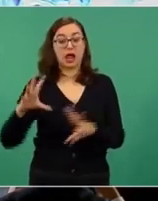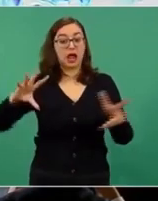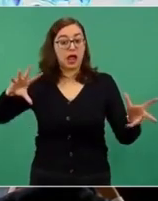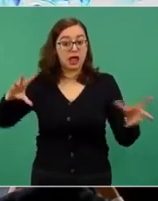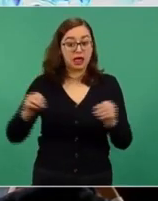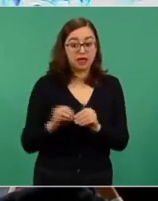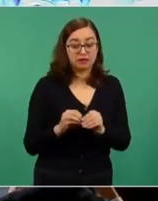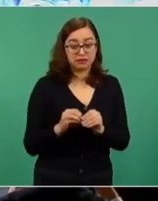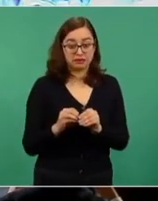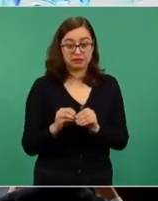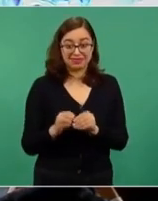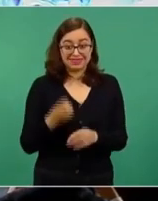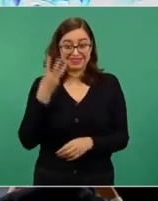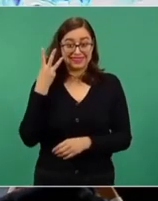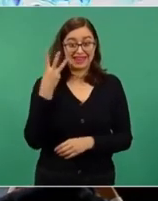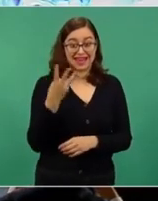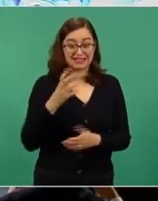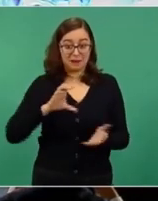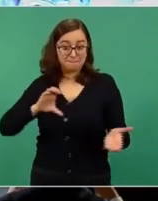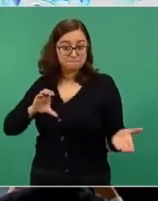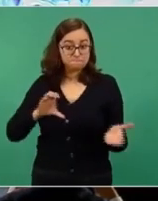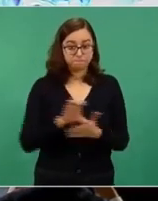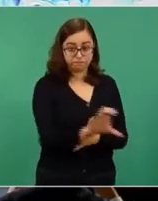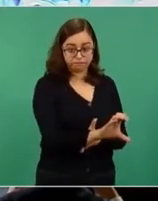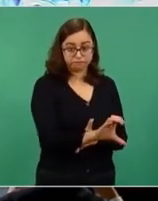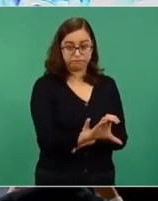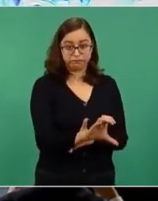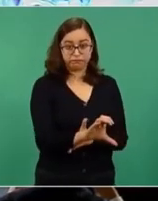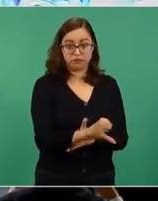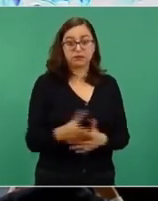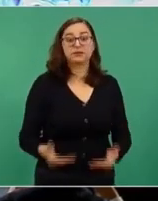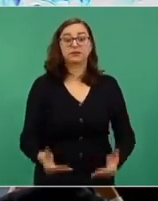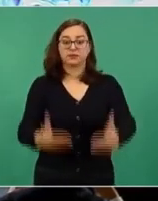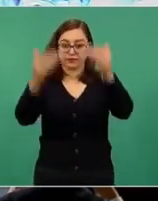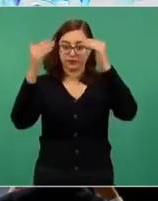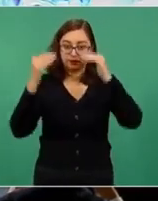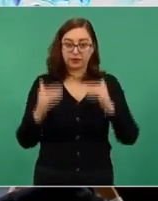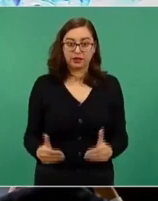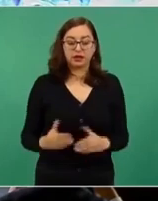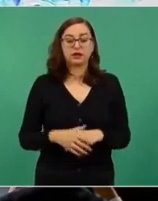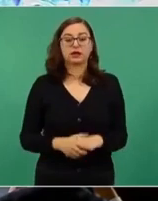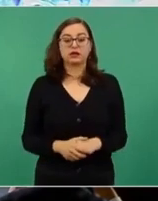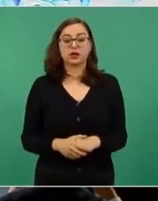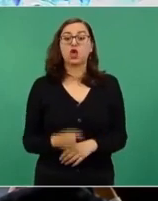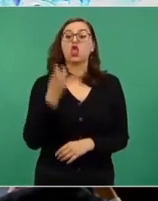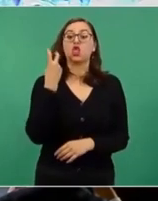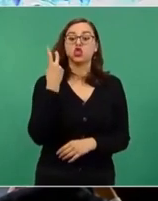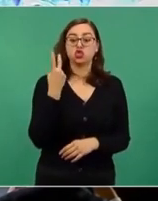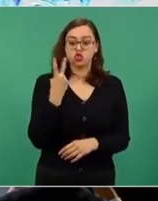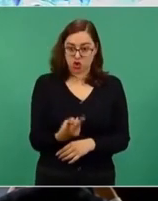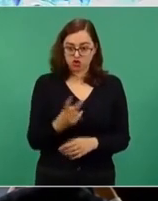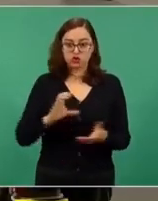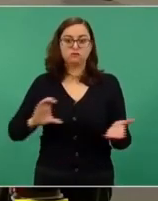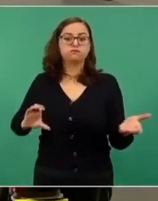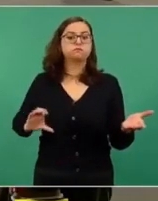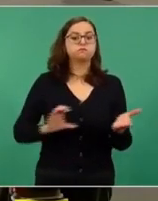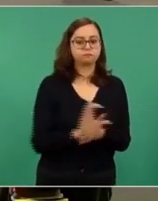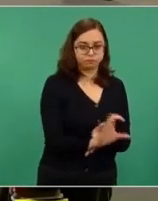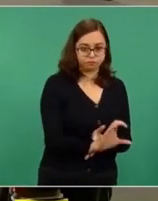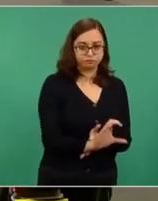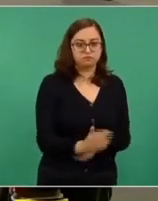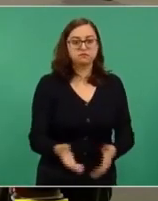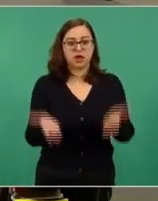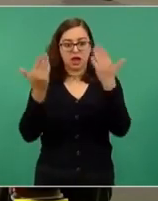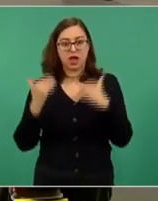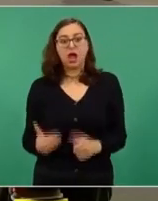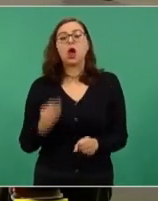tres bimestres, a los tres de tres, los otros trescientos sesenta y un municipios serán dos bimestres, y a los que